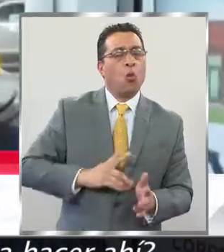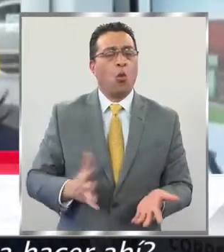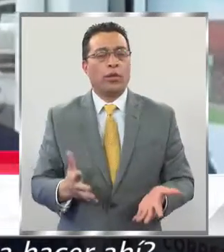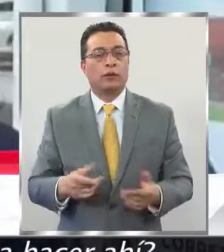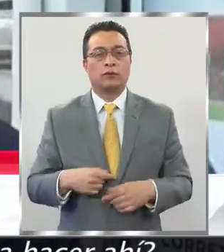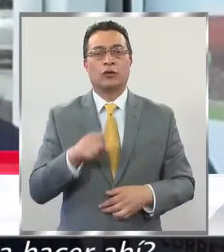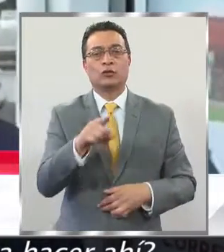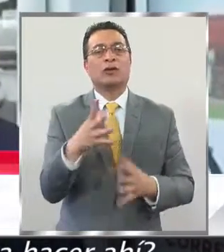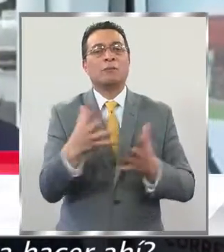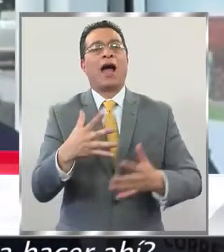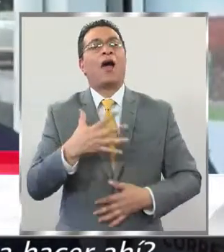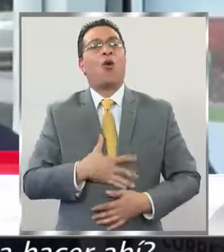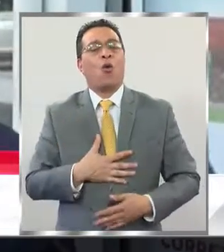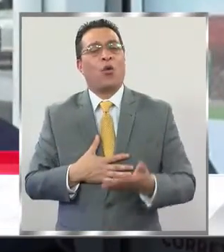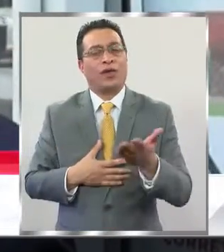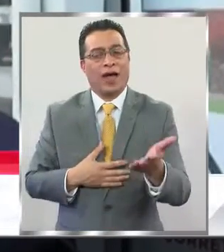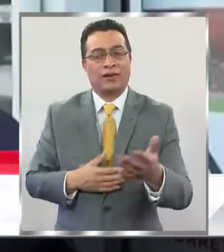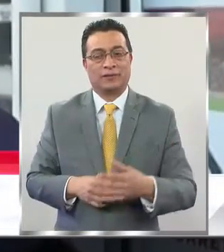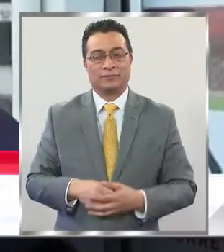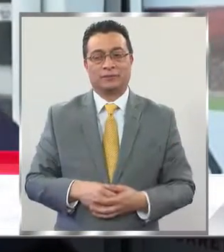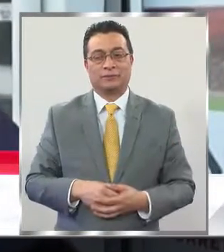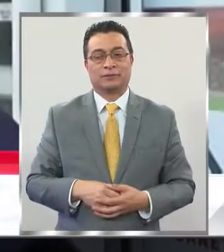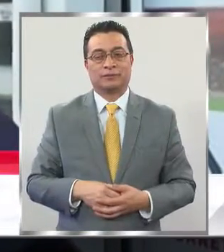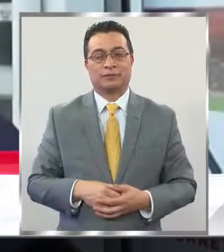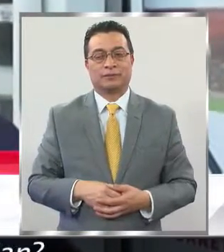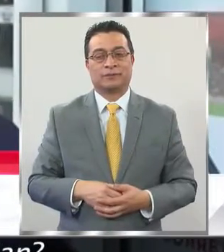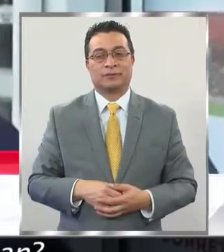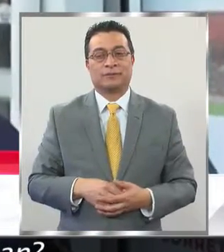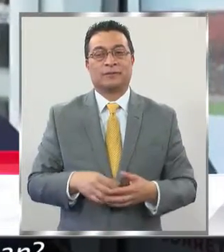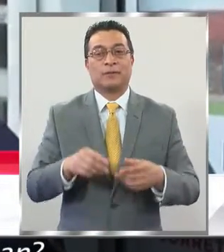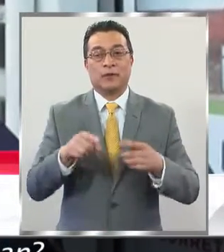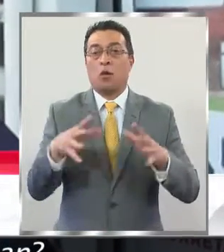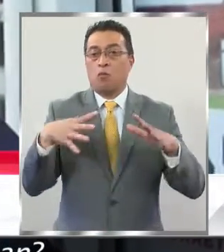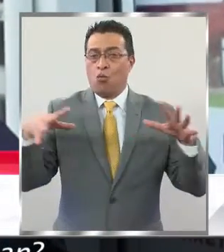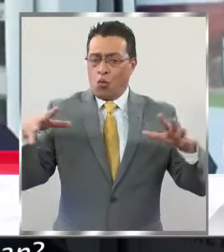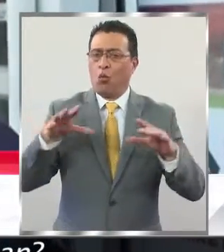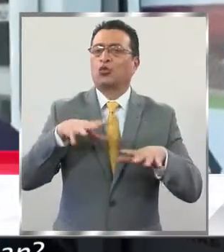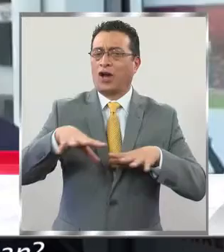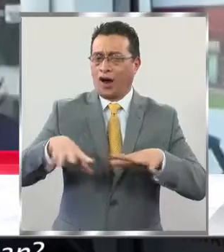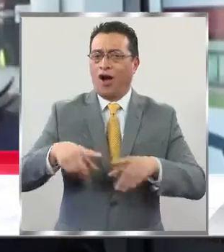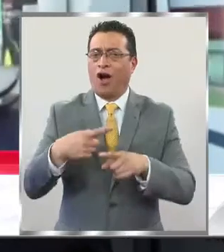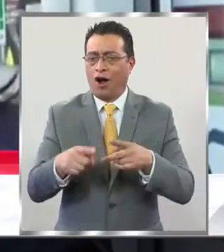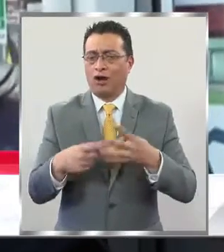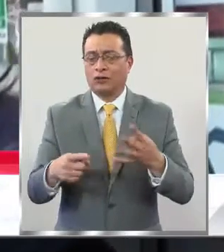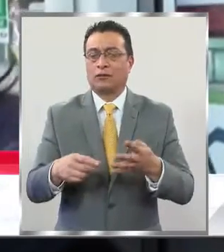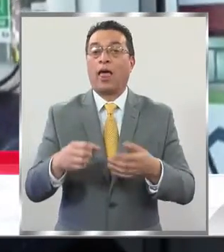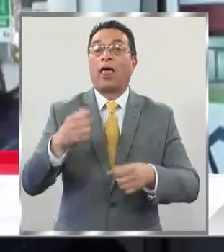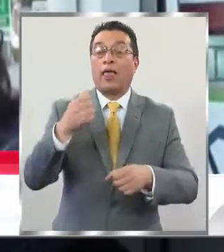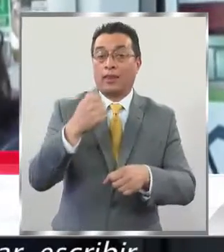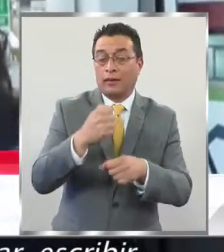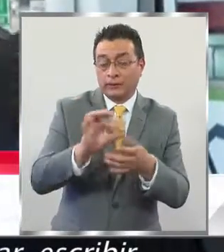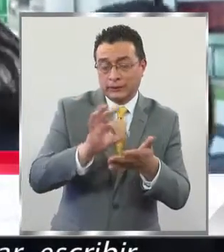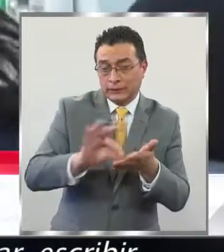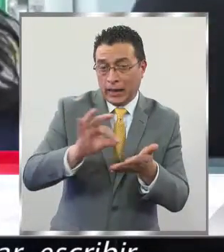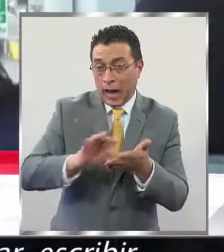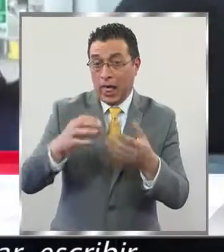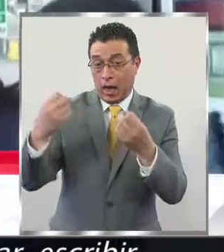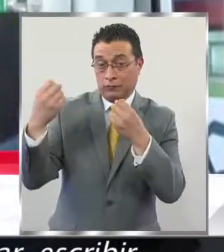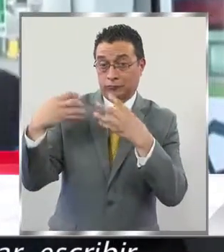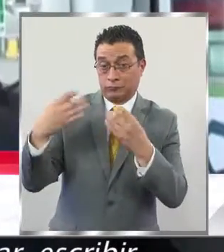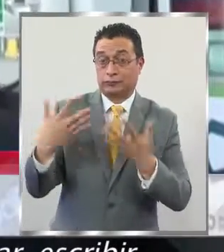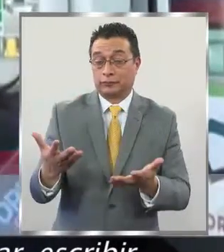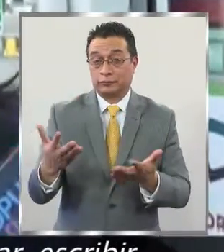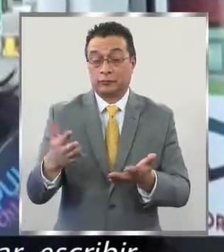¿Qué es lo que más te gusta hacer ahí? Haltas cosas. ¿Sí? ¿Qué te enseñan? Tareas. Tareas. Por ejemplo, a